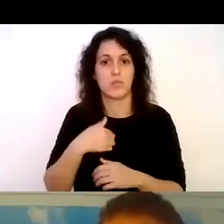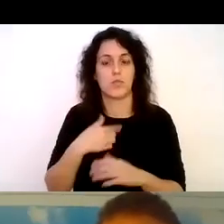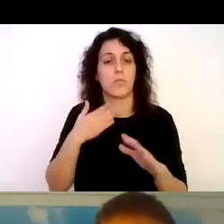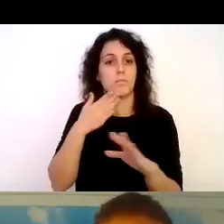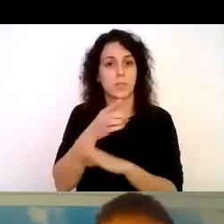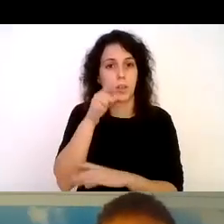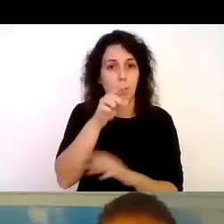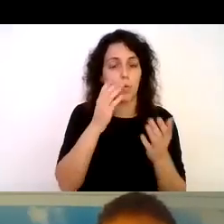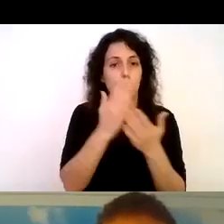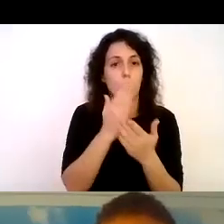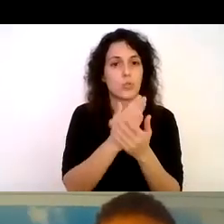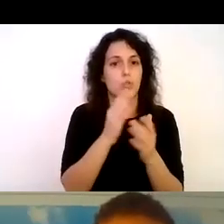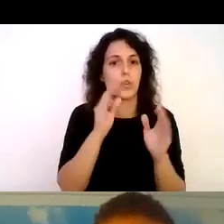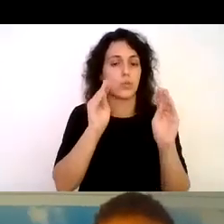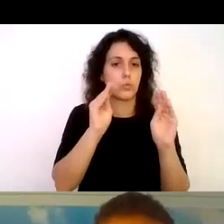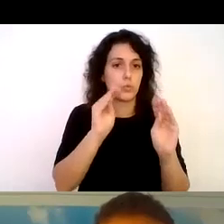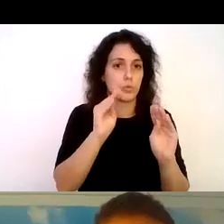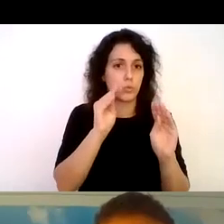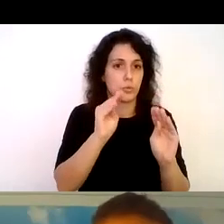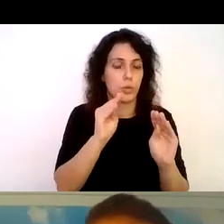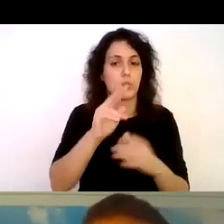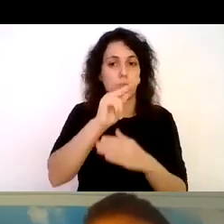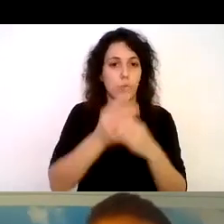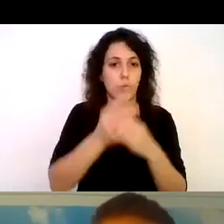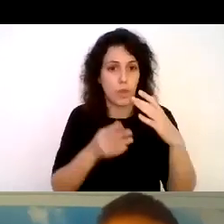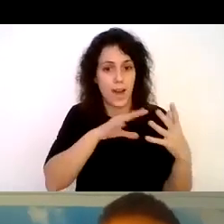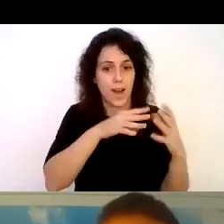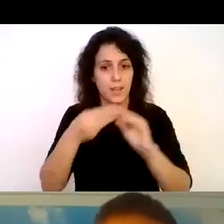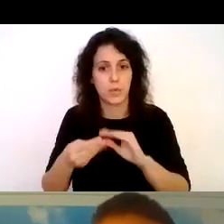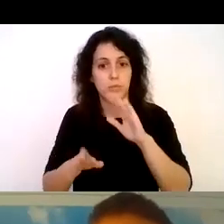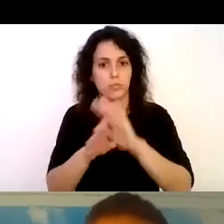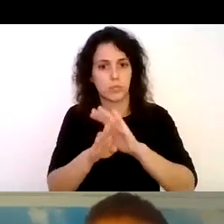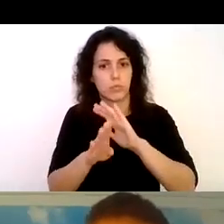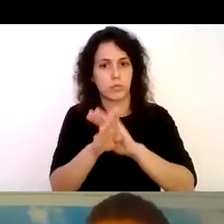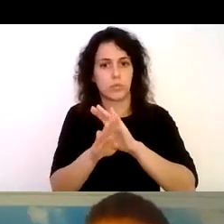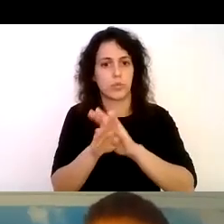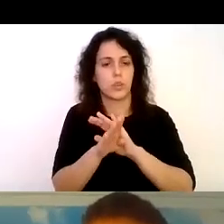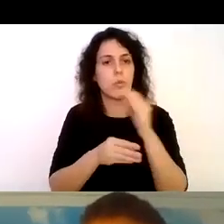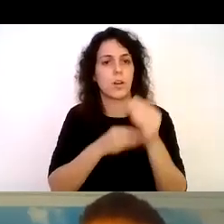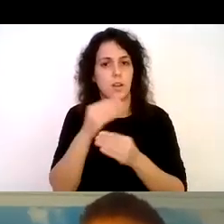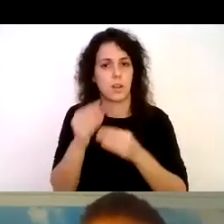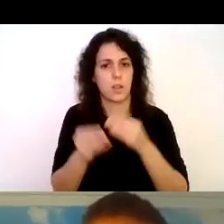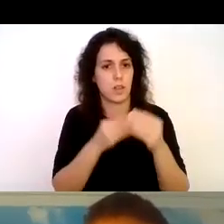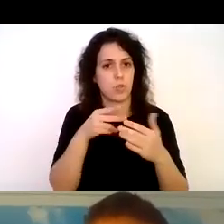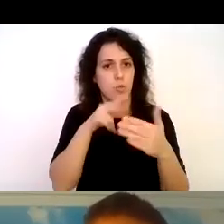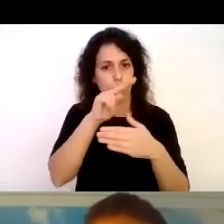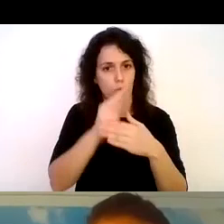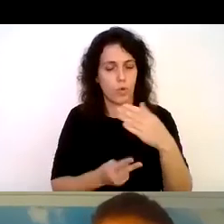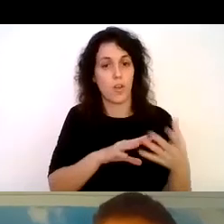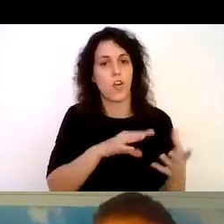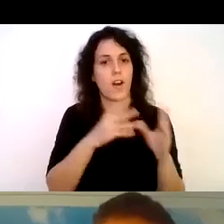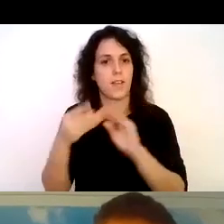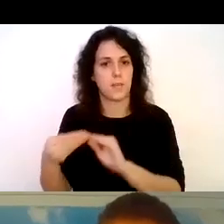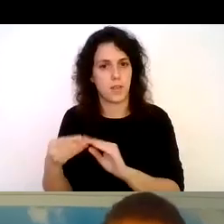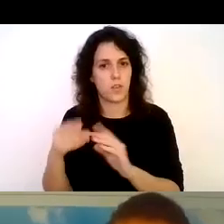instructores de buceo adaptado y continúan realizando buceo adaptado a nivel no